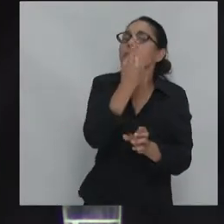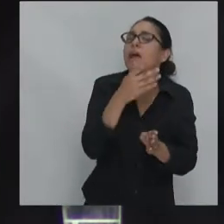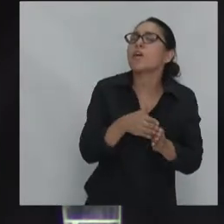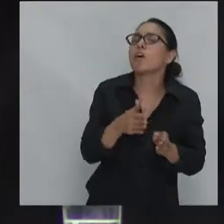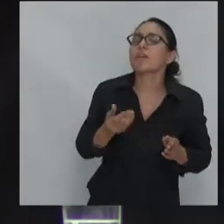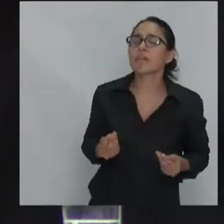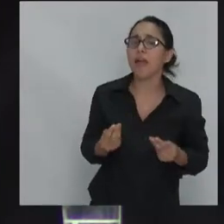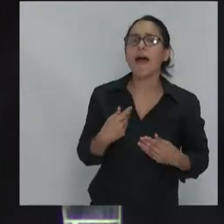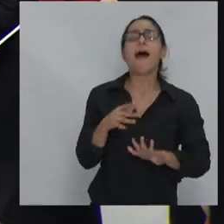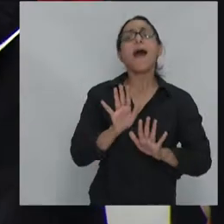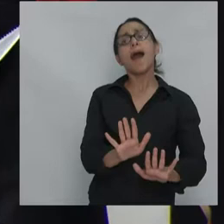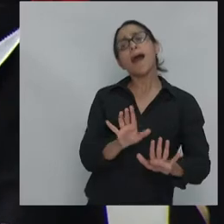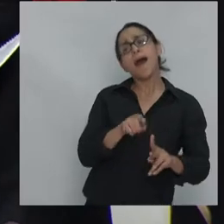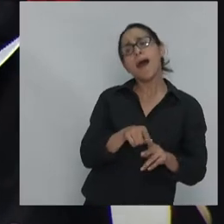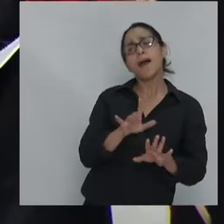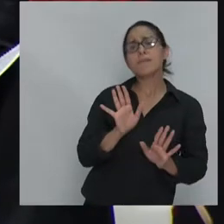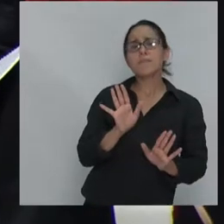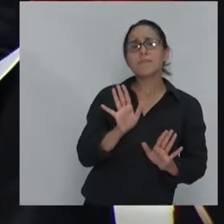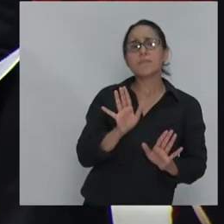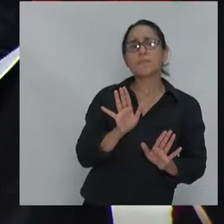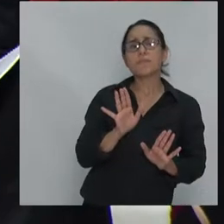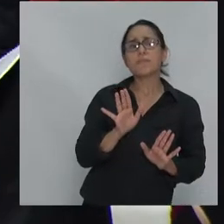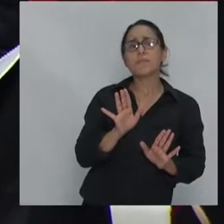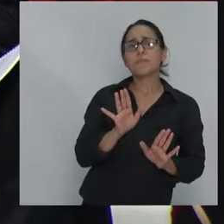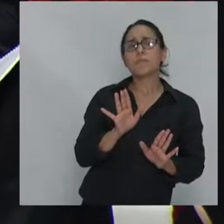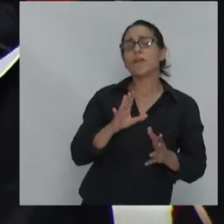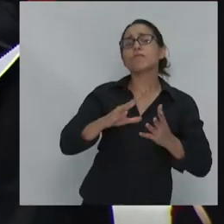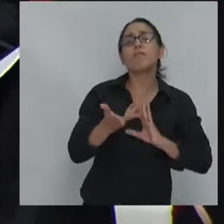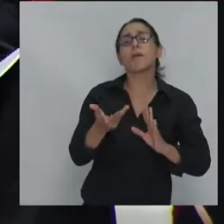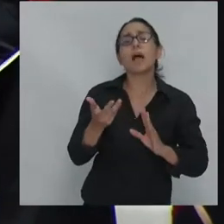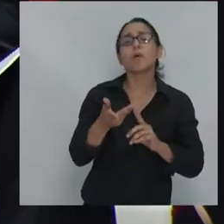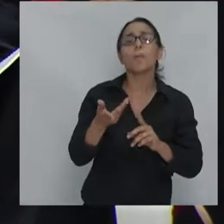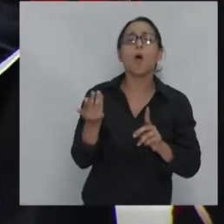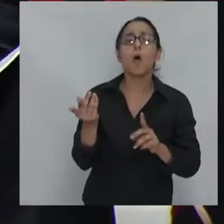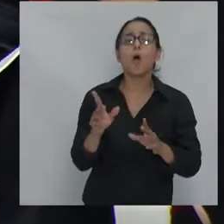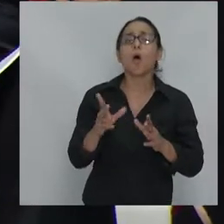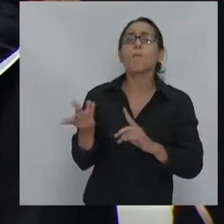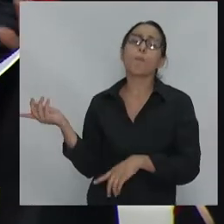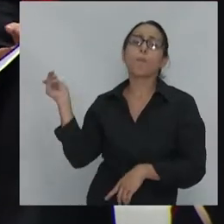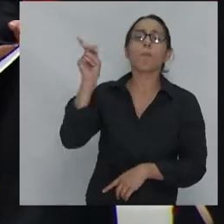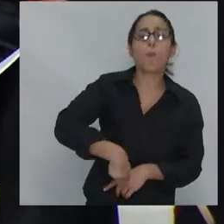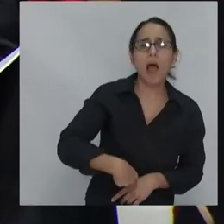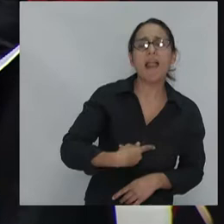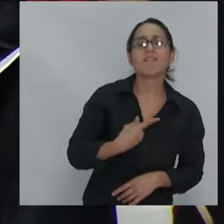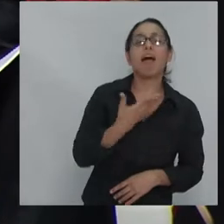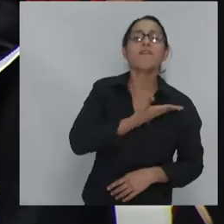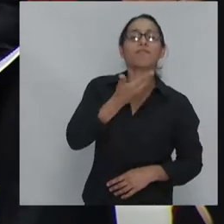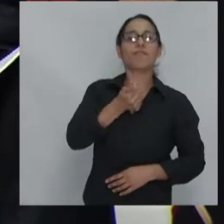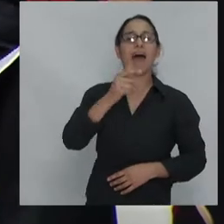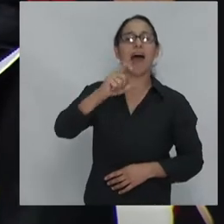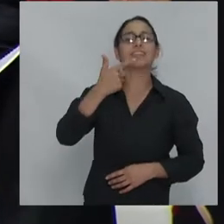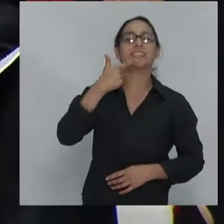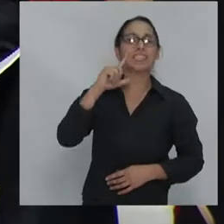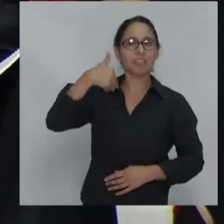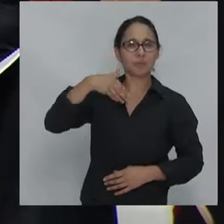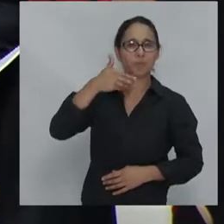decir, ah, bueno, es el retorno del fascismo. Es decir, te oye mucho. Yo estoy muy